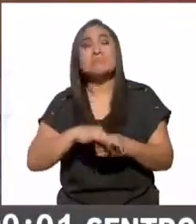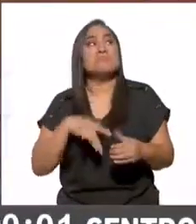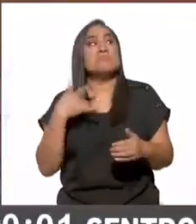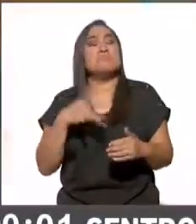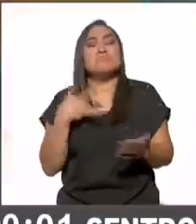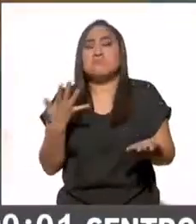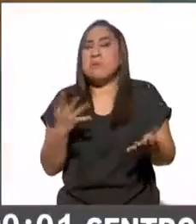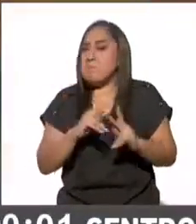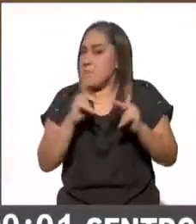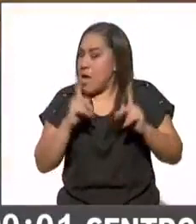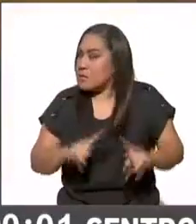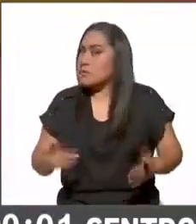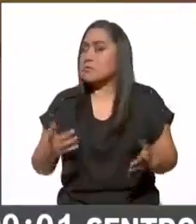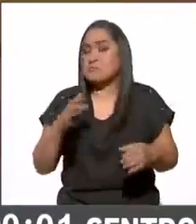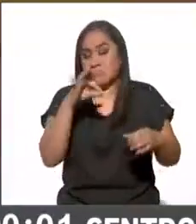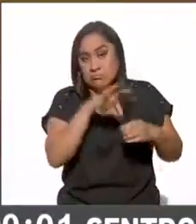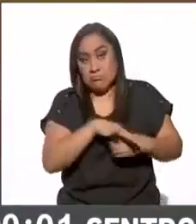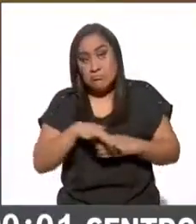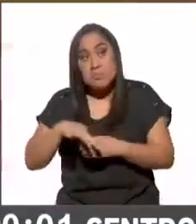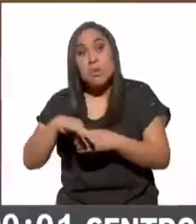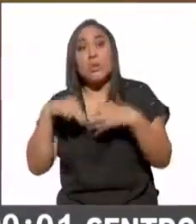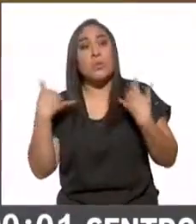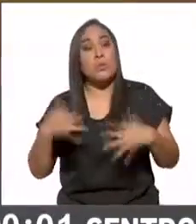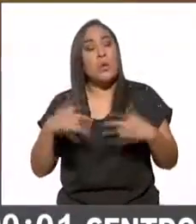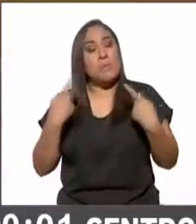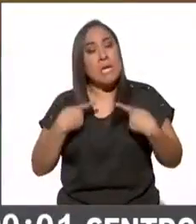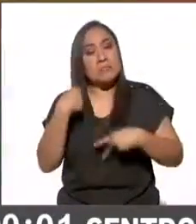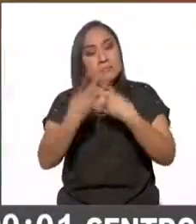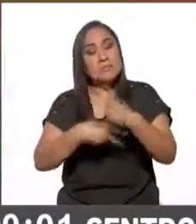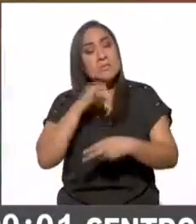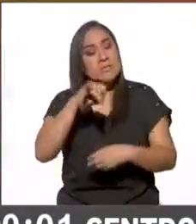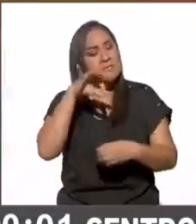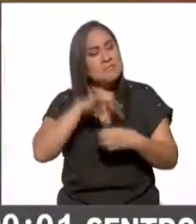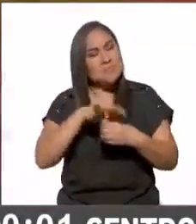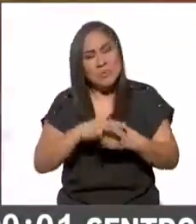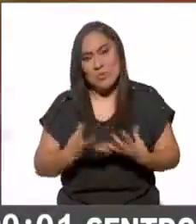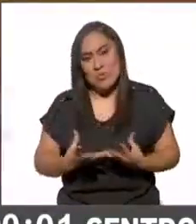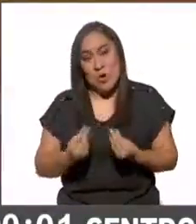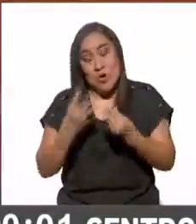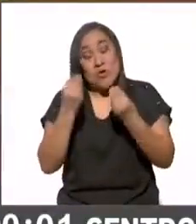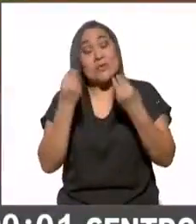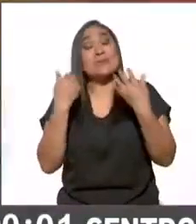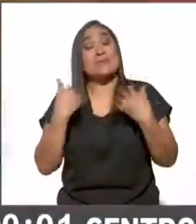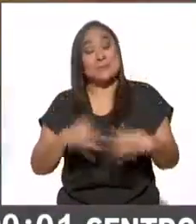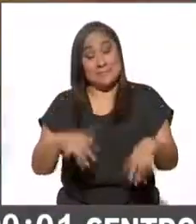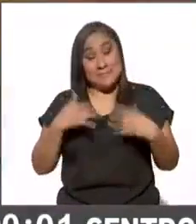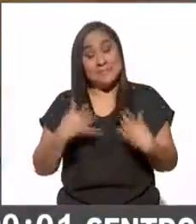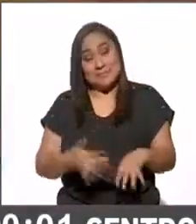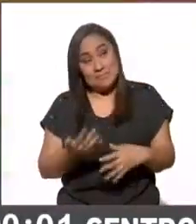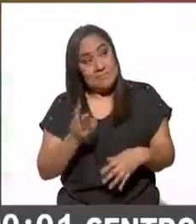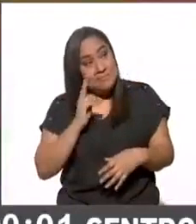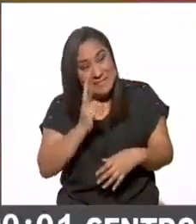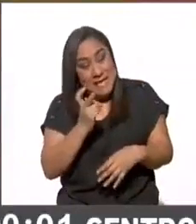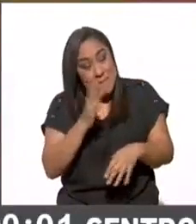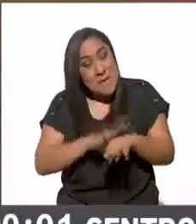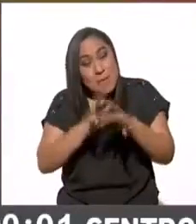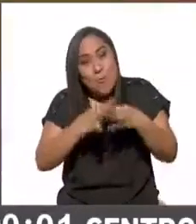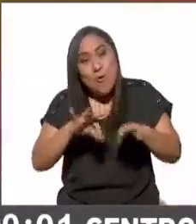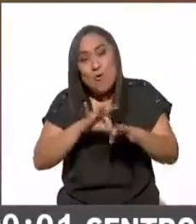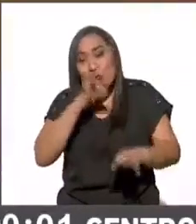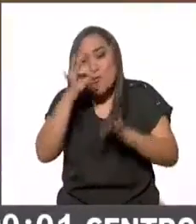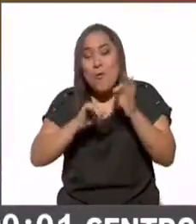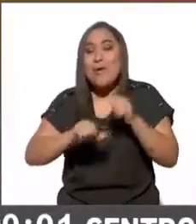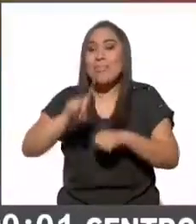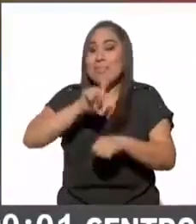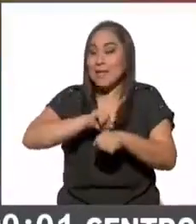una jornada electoral con una enorme participación ciudadana insisto me parece que ahí está pues la nota de esta